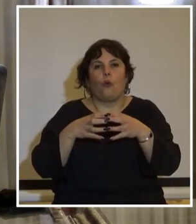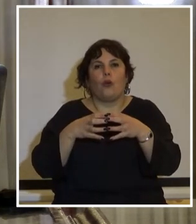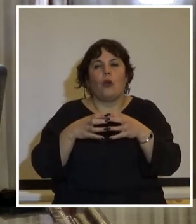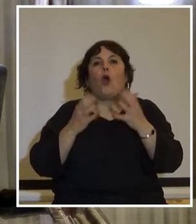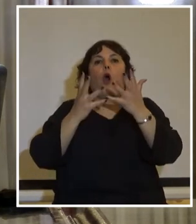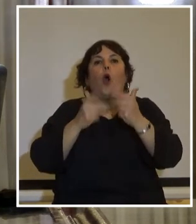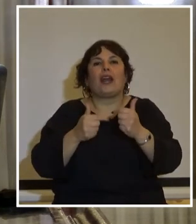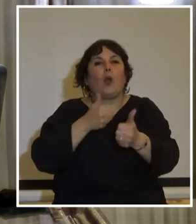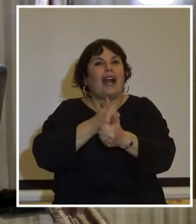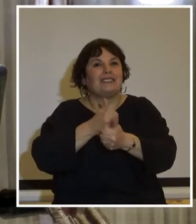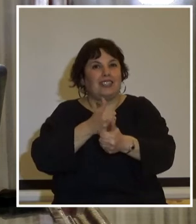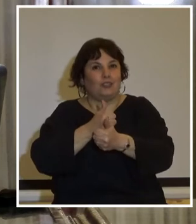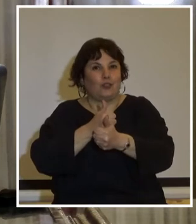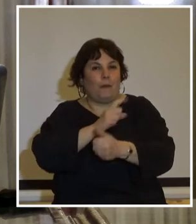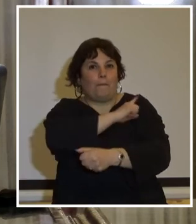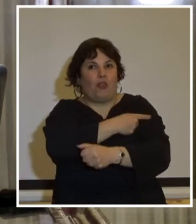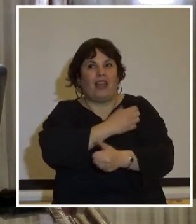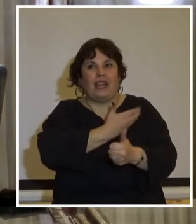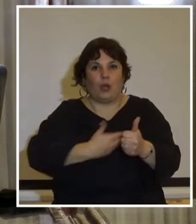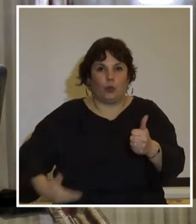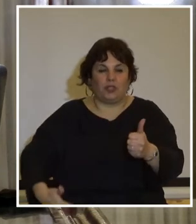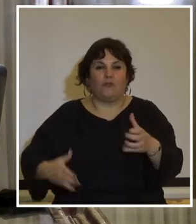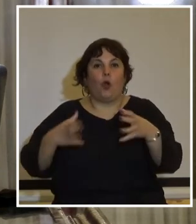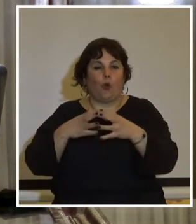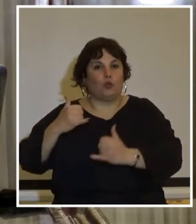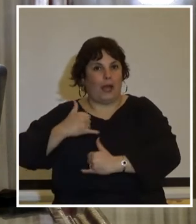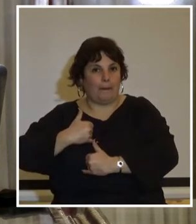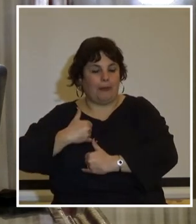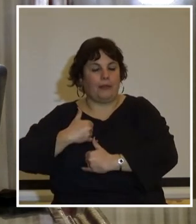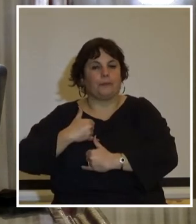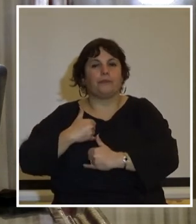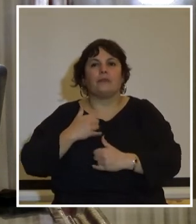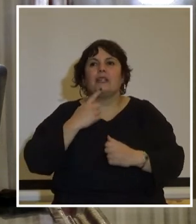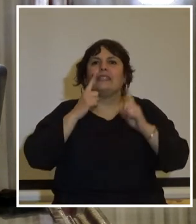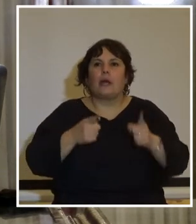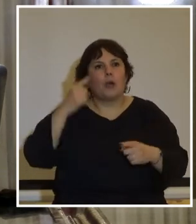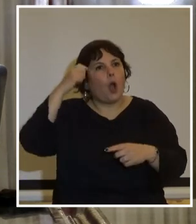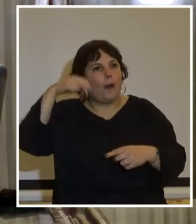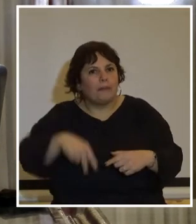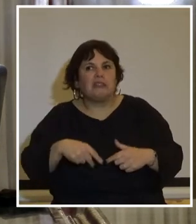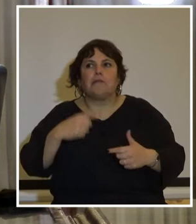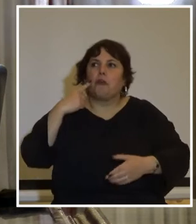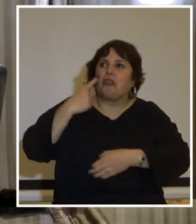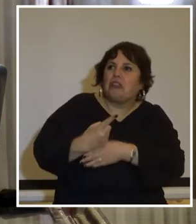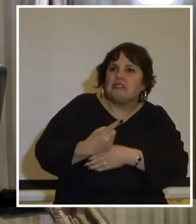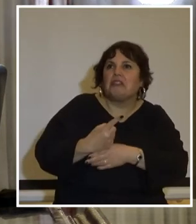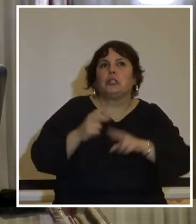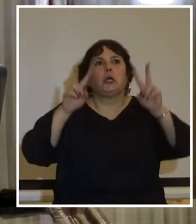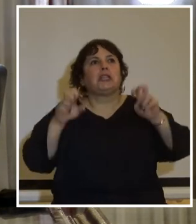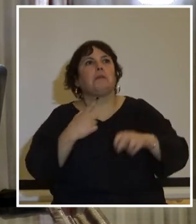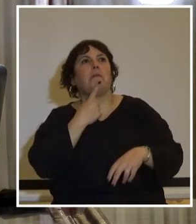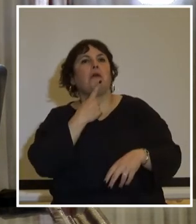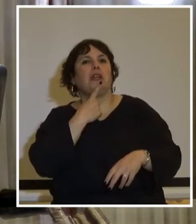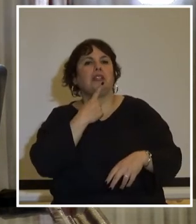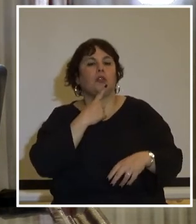órgano asesor del poder ejecutivo con la participación de las fuerzas armadas interviniendo opinando y decidiendo sobre asuntos políticos del estado